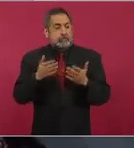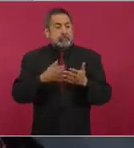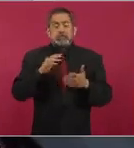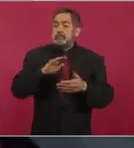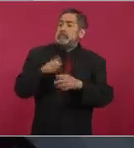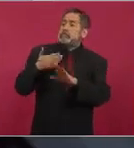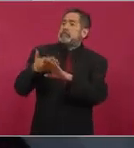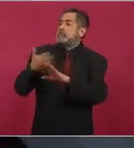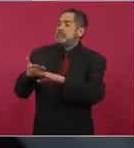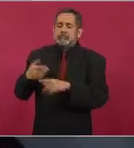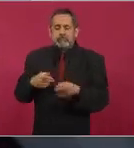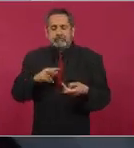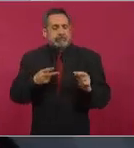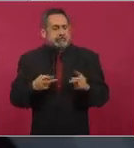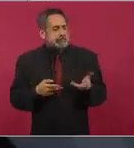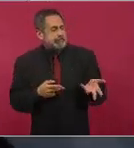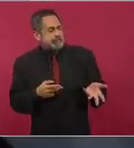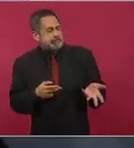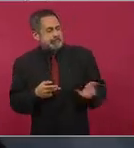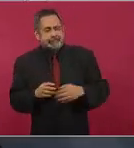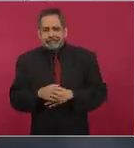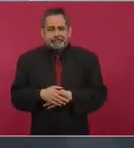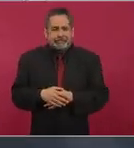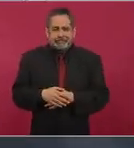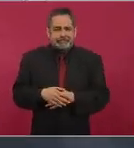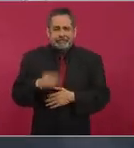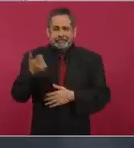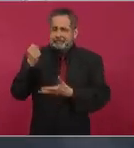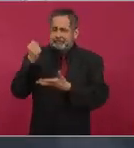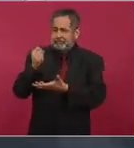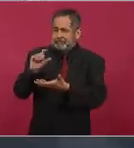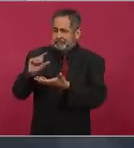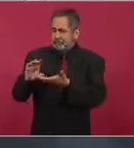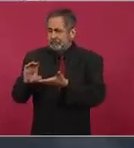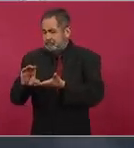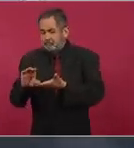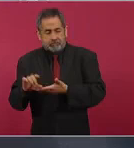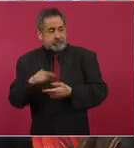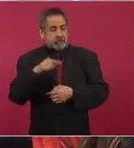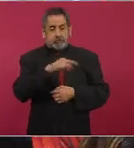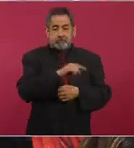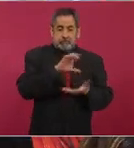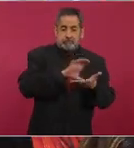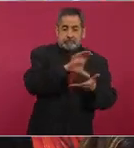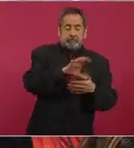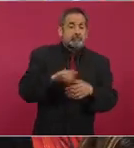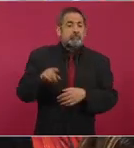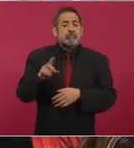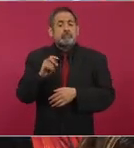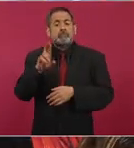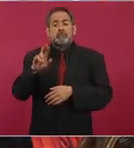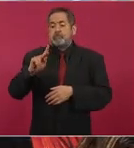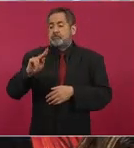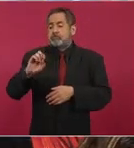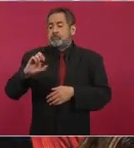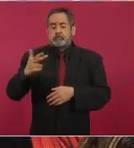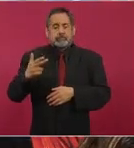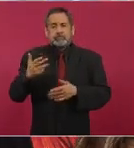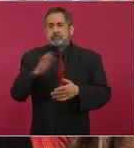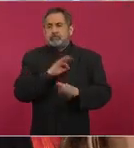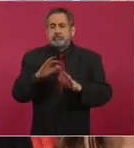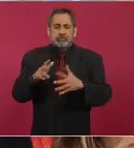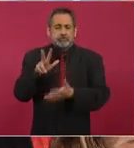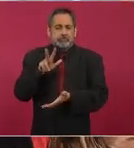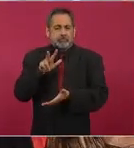y es mucho menos dinero o sea calcula el doctor Pech que son